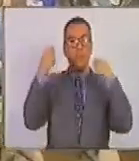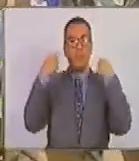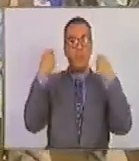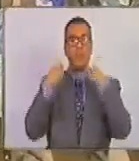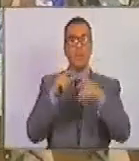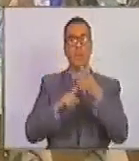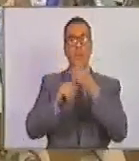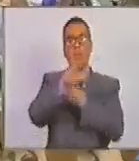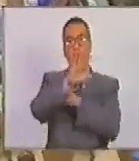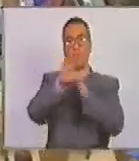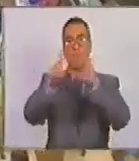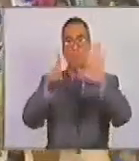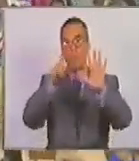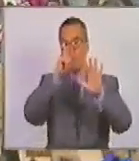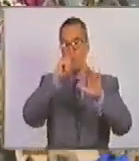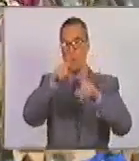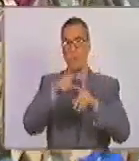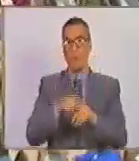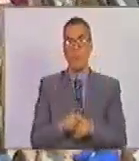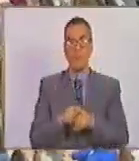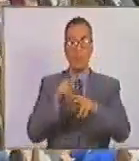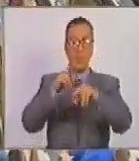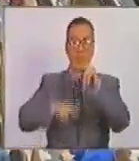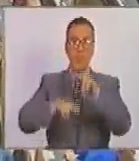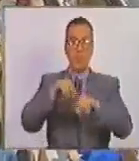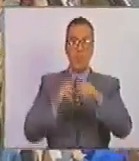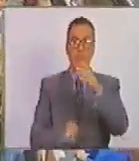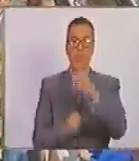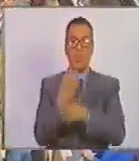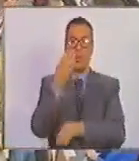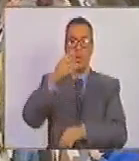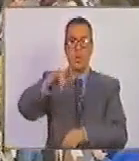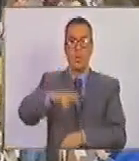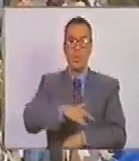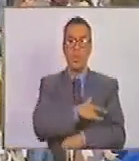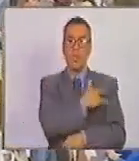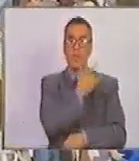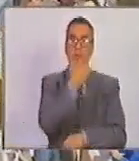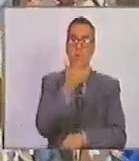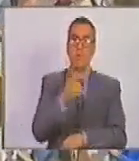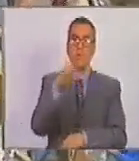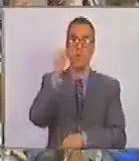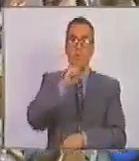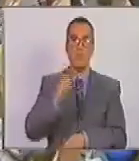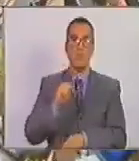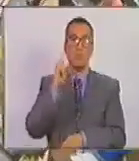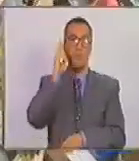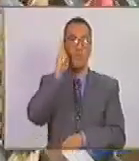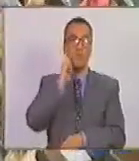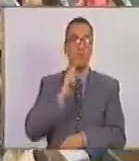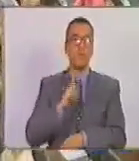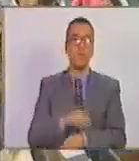56 años de la creación, fundación de la Universidad Simón Bolívar.